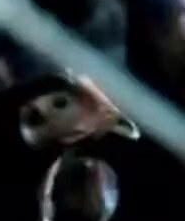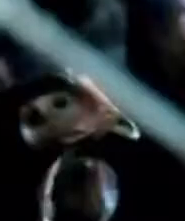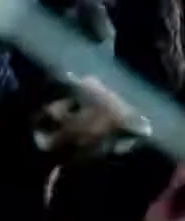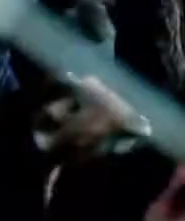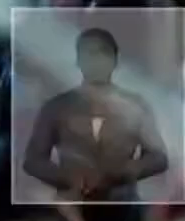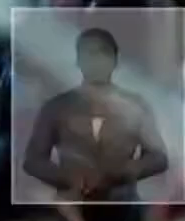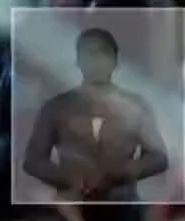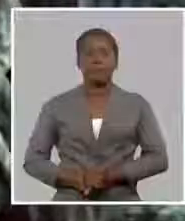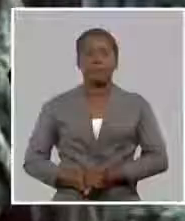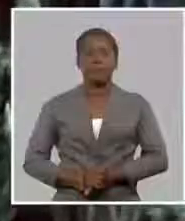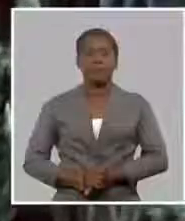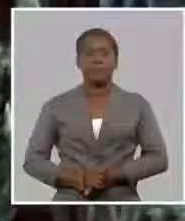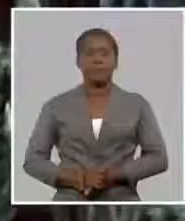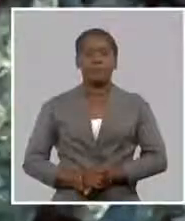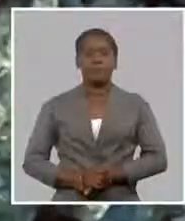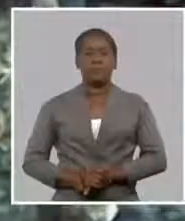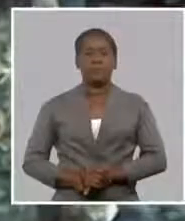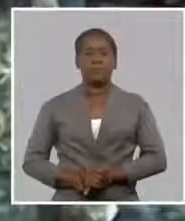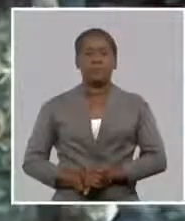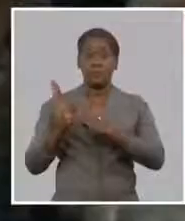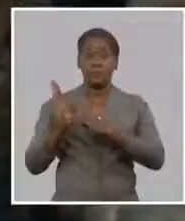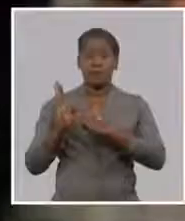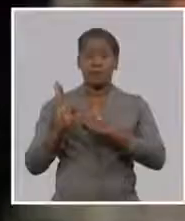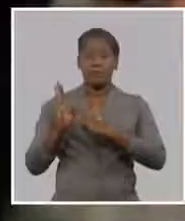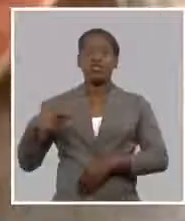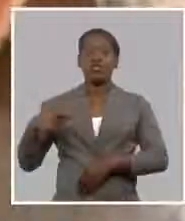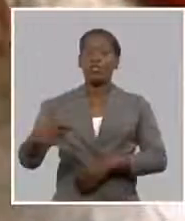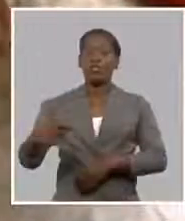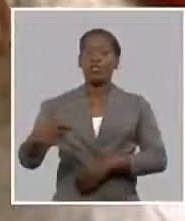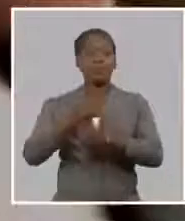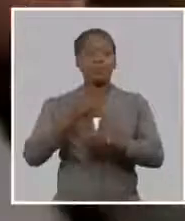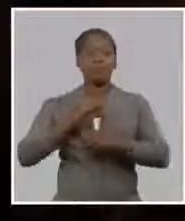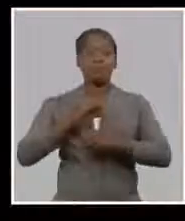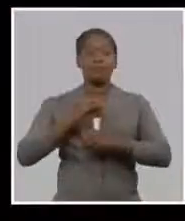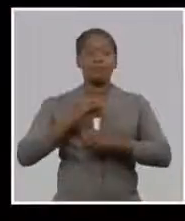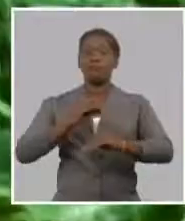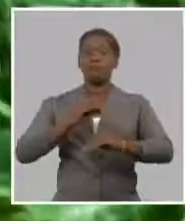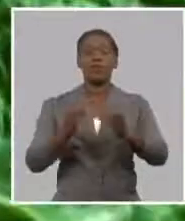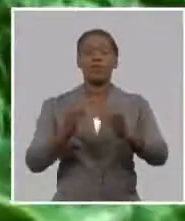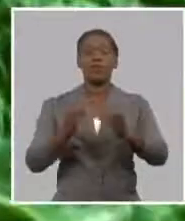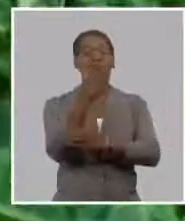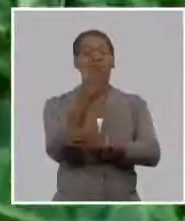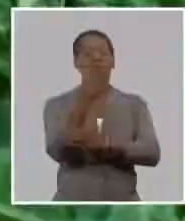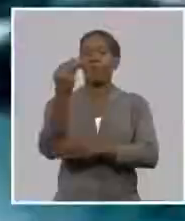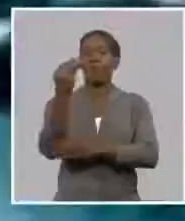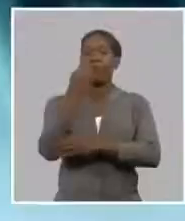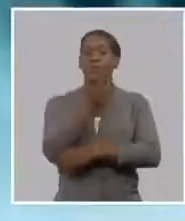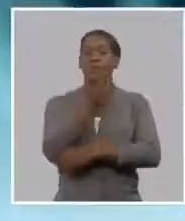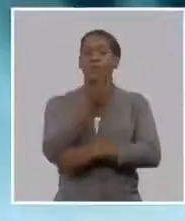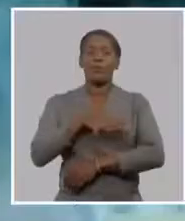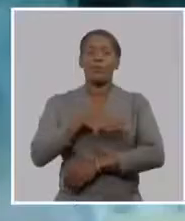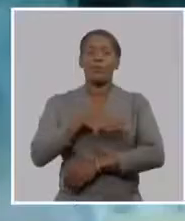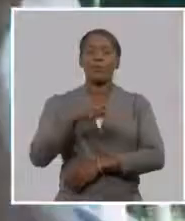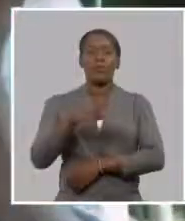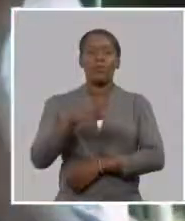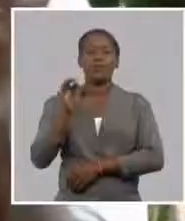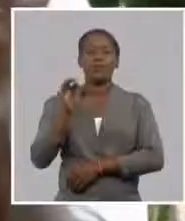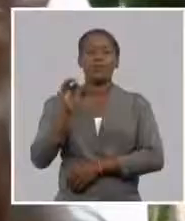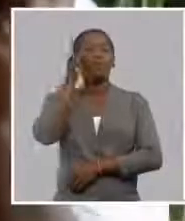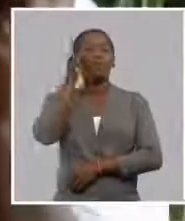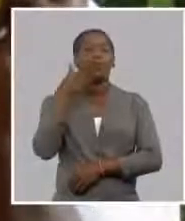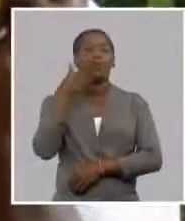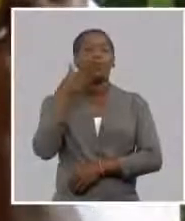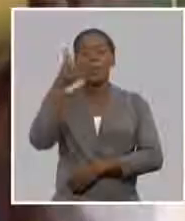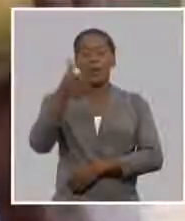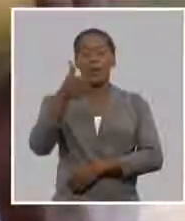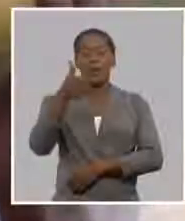también es un constante amanecer cada día de trabajo sembramos esa semilla que al pasar el tiempo hará brotar los frutos del